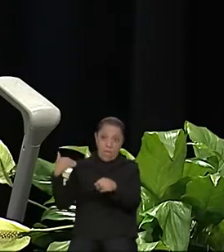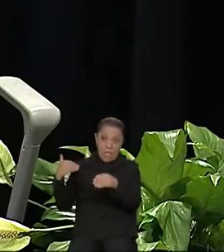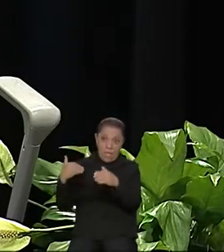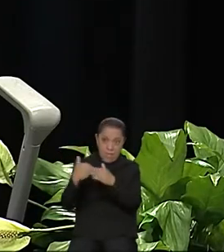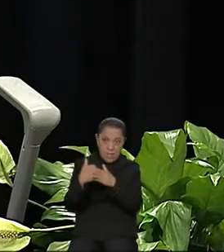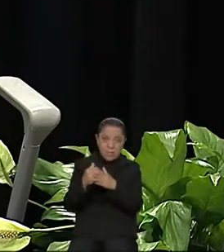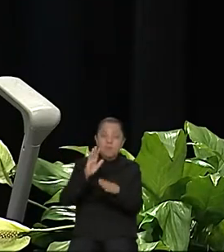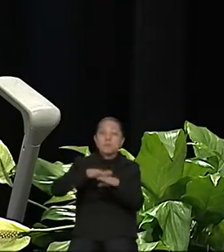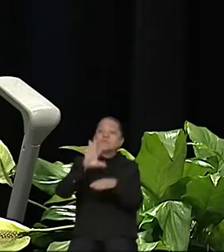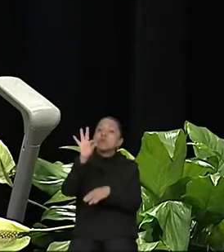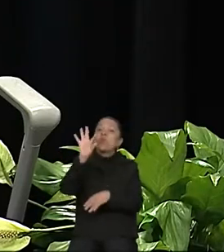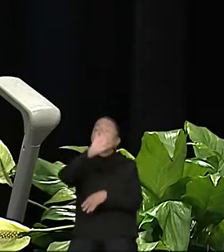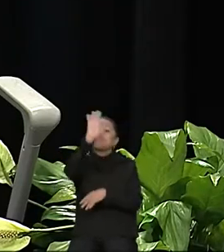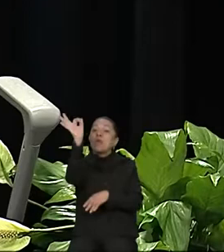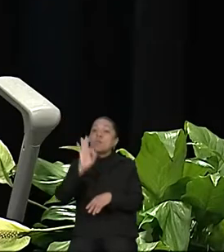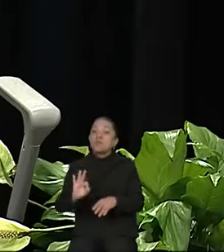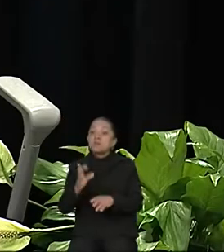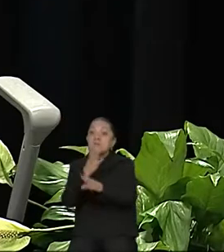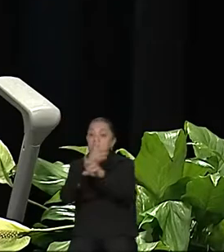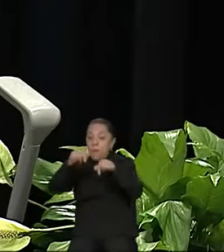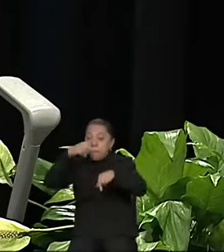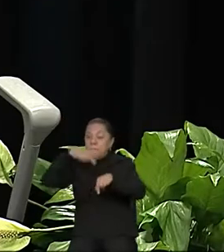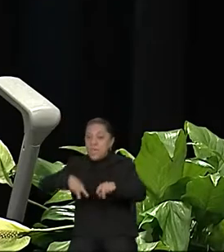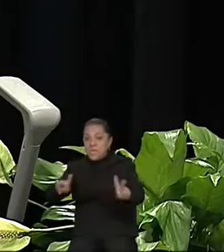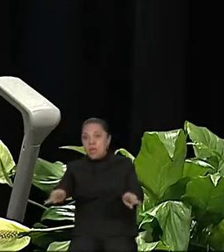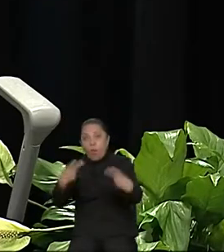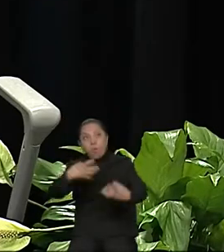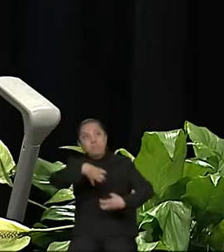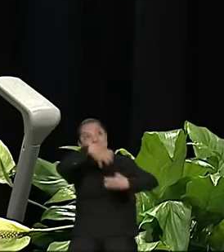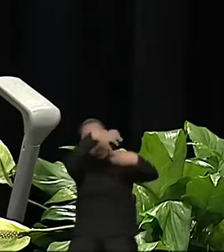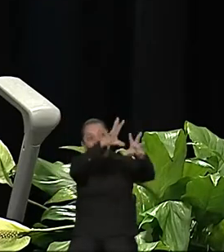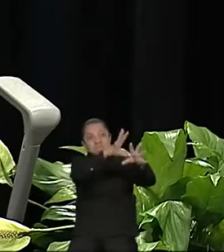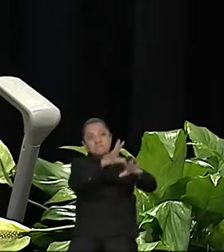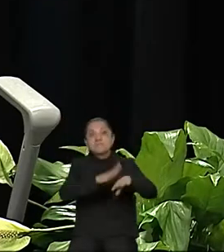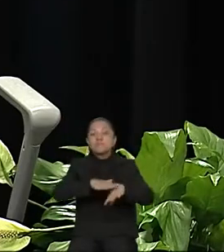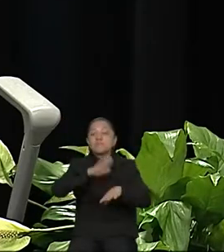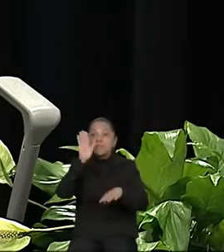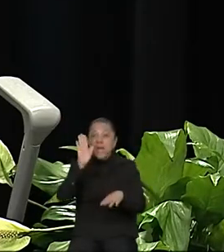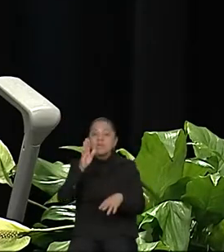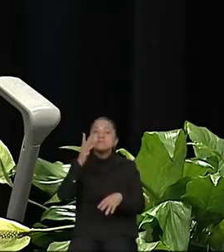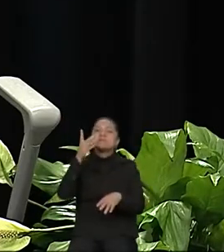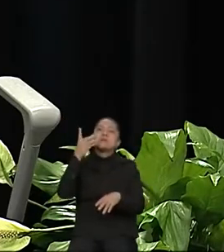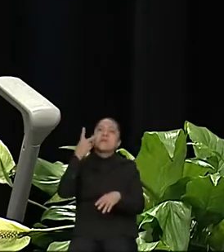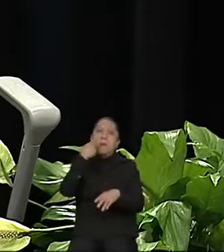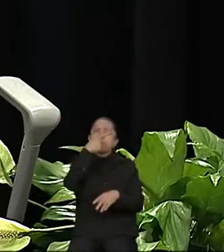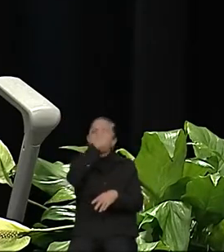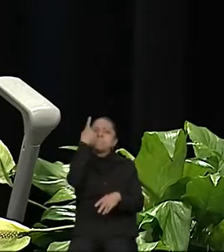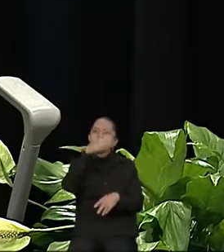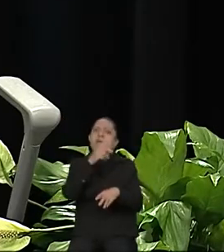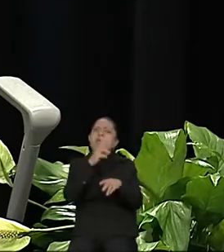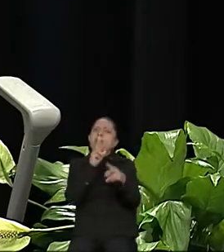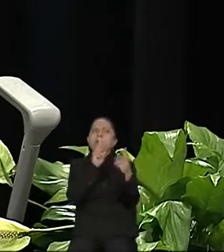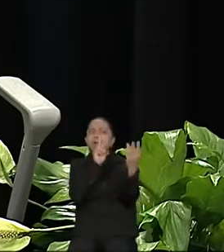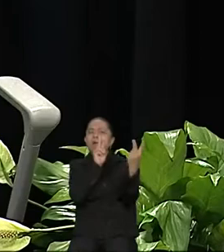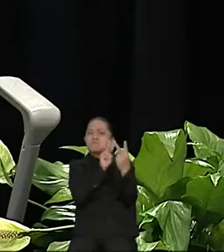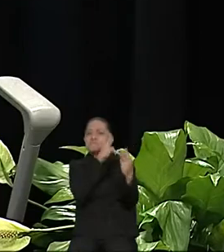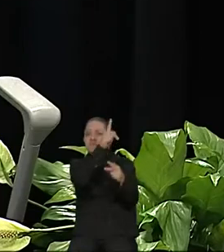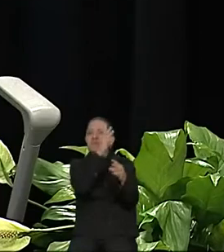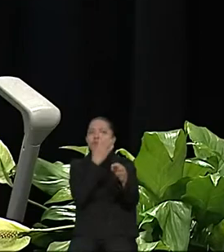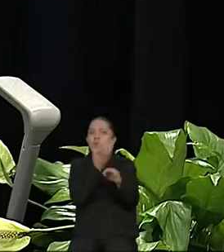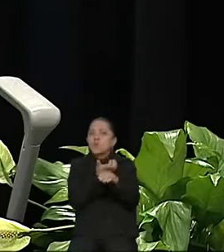de las exportaciones de México fueron precisamente hacia nuestros vecinos del norte. Es por ello que no podemos tampoco